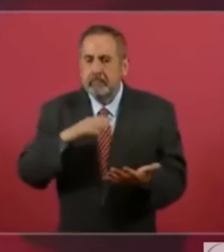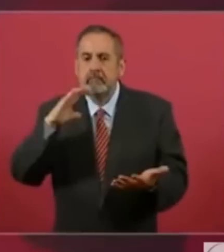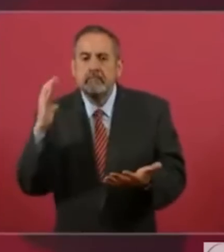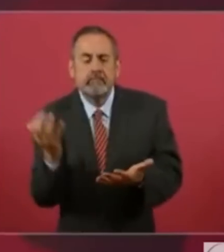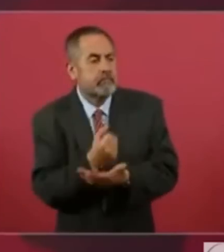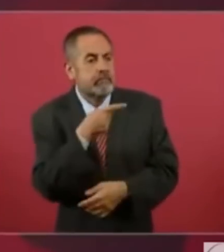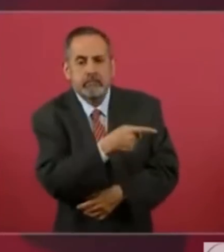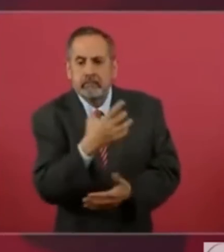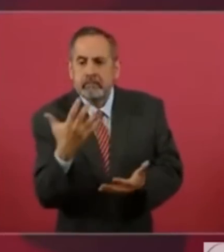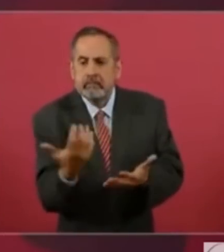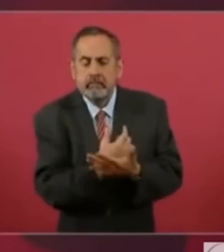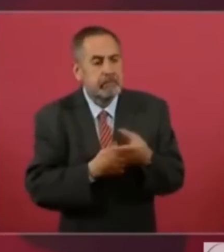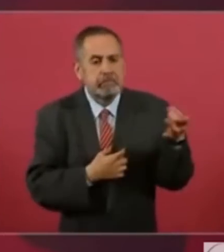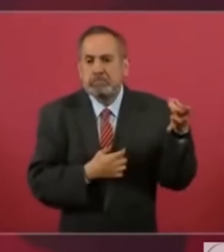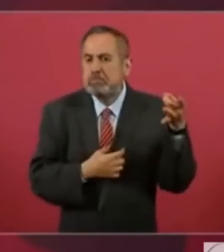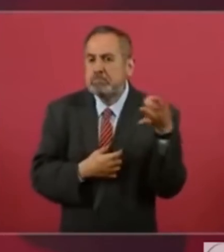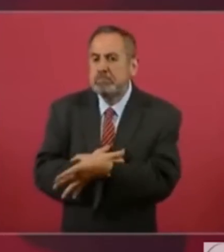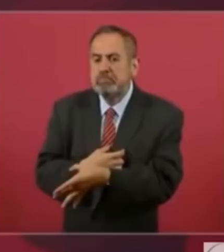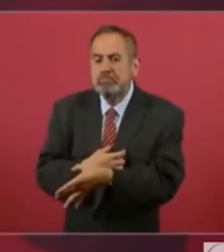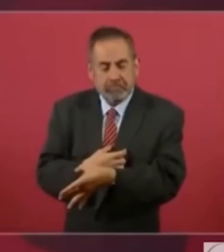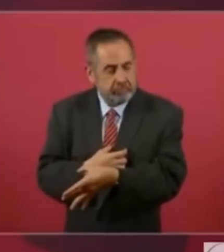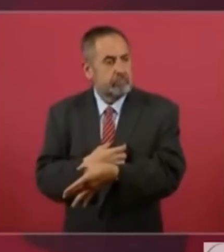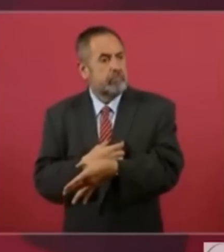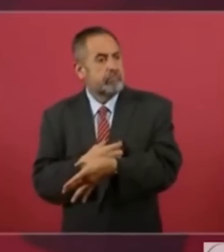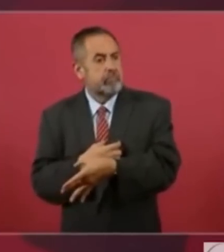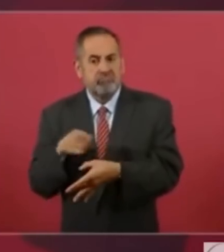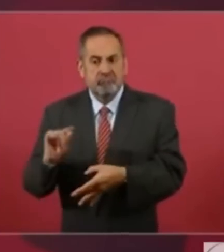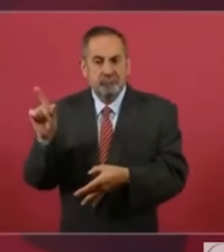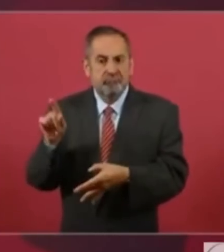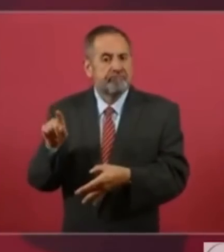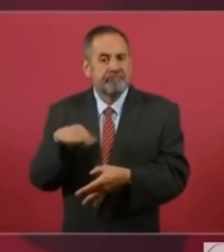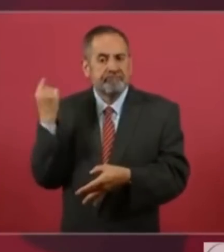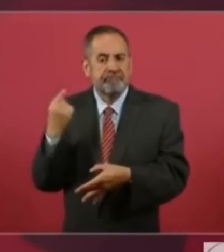le ganó al maestro Bates.